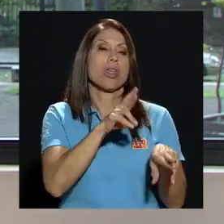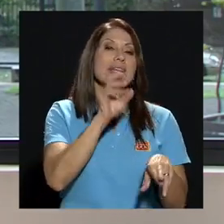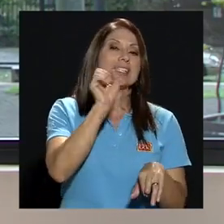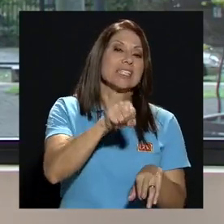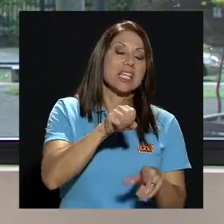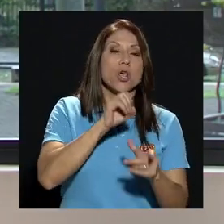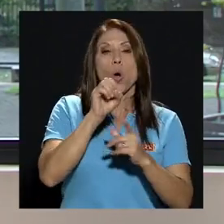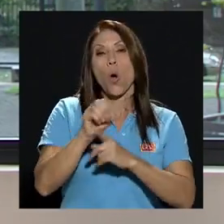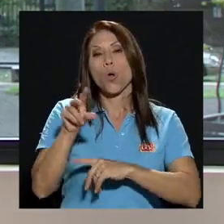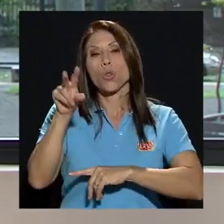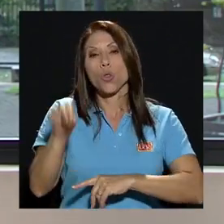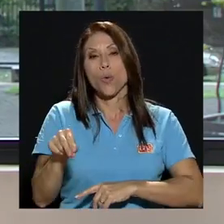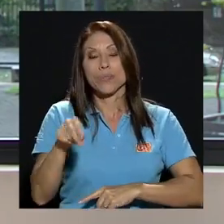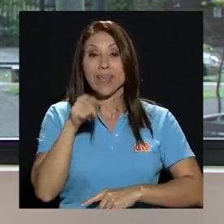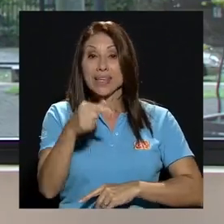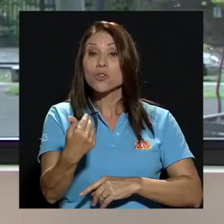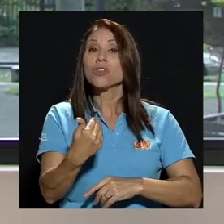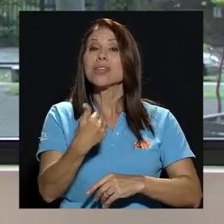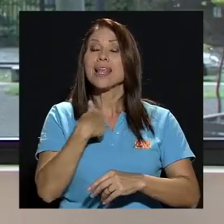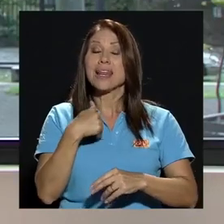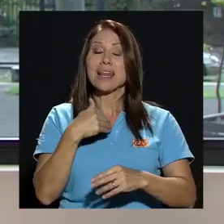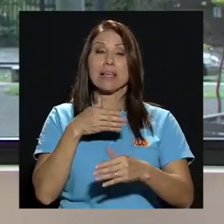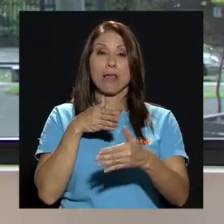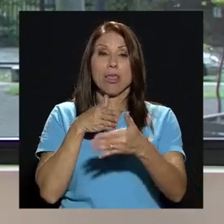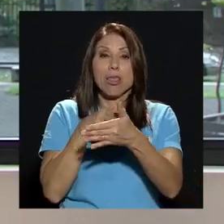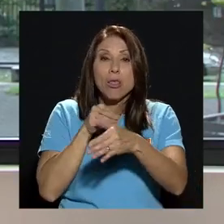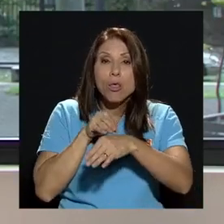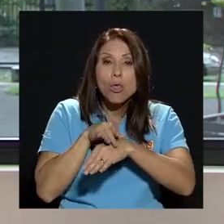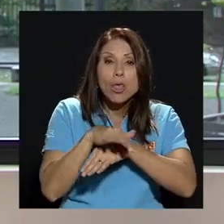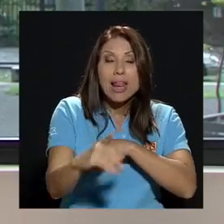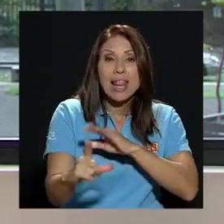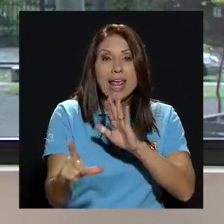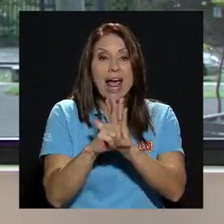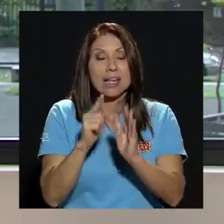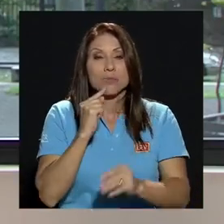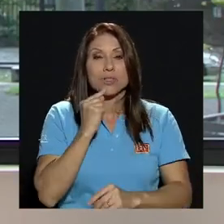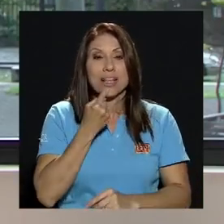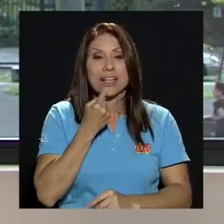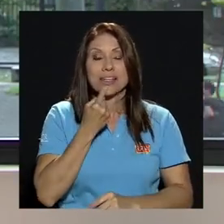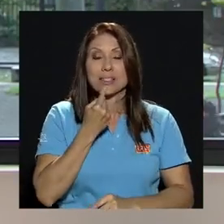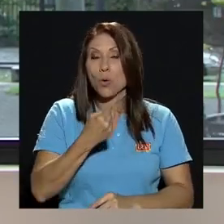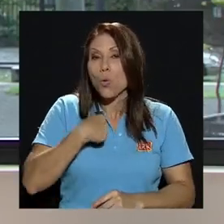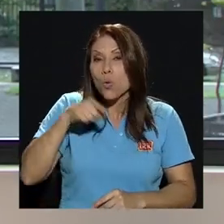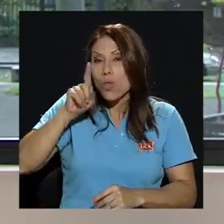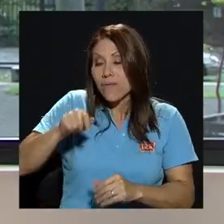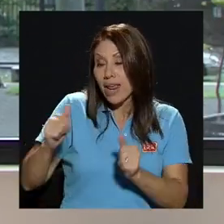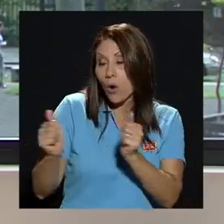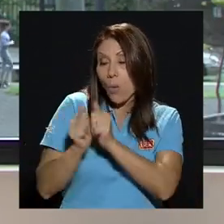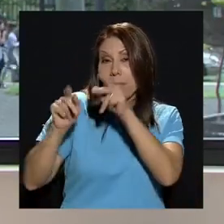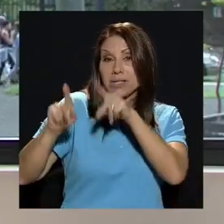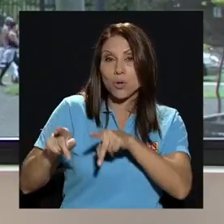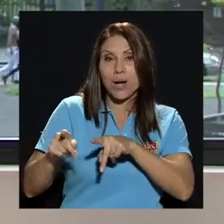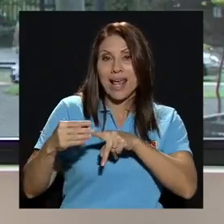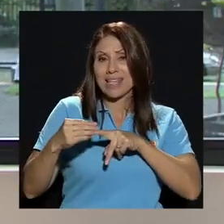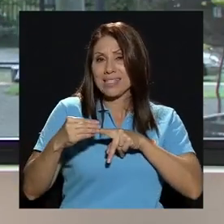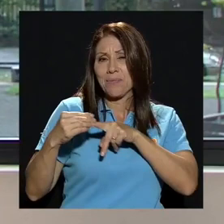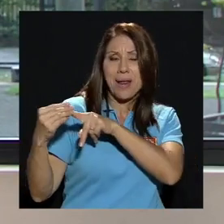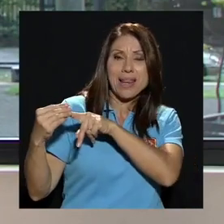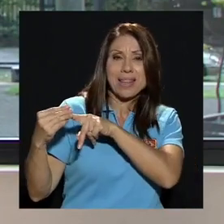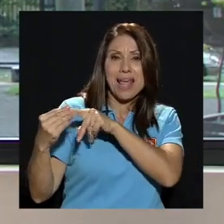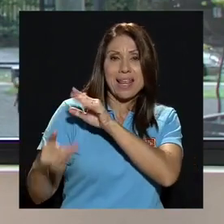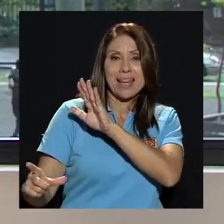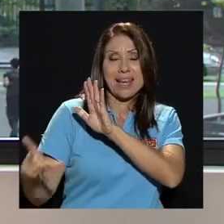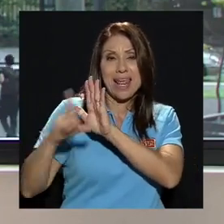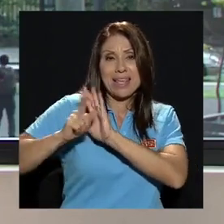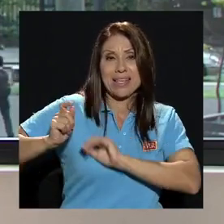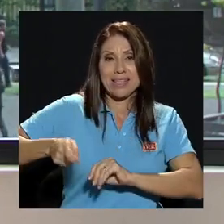serias habría que hacer un análisis con una persona experta en leyes que nos diga cuál es el dictamen y le voy a contestar muy